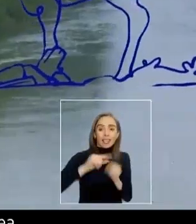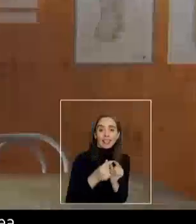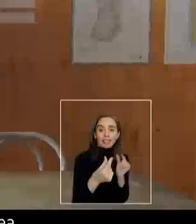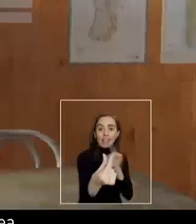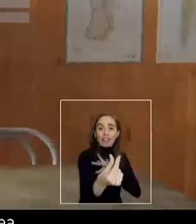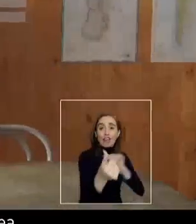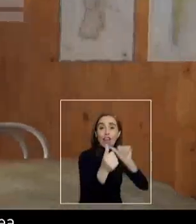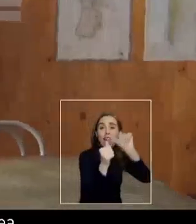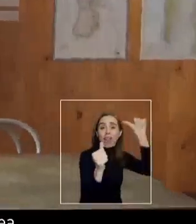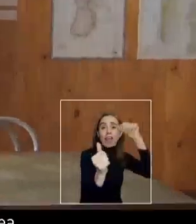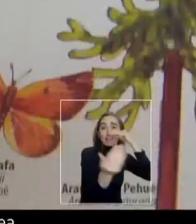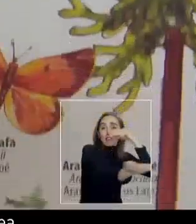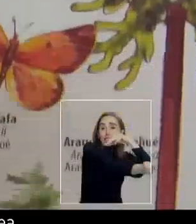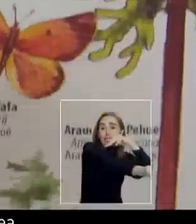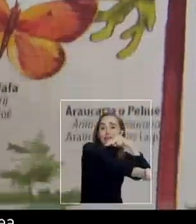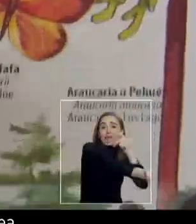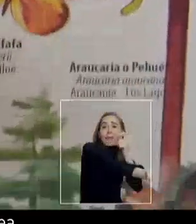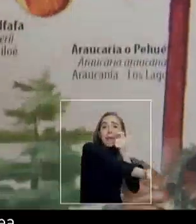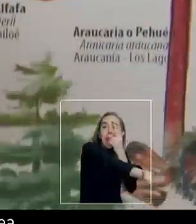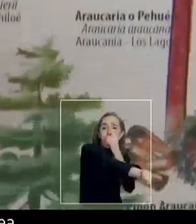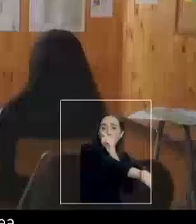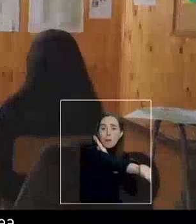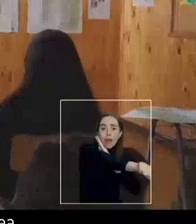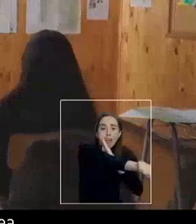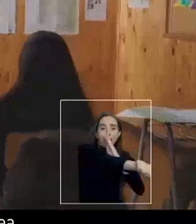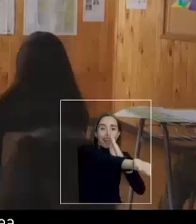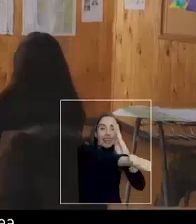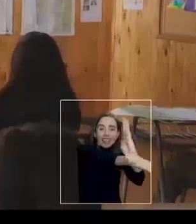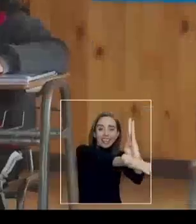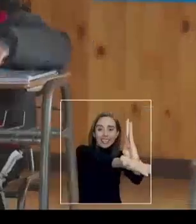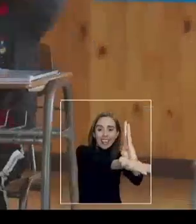Dentro de un territorio que de lejos parece una sola línea.